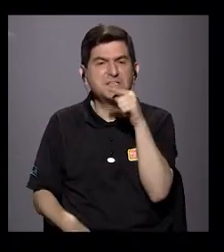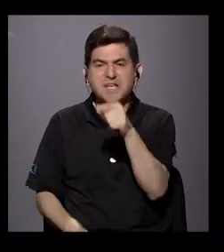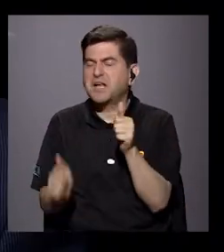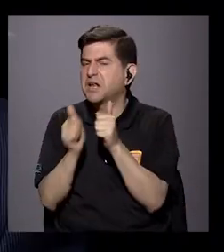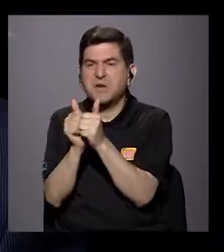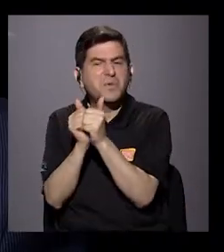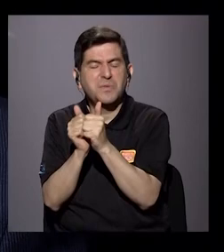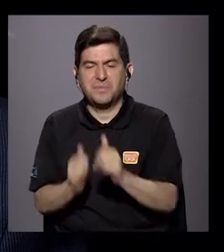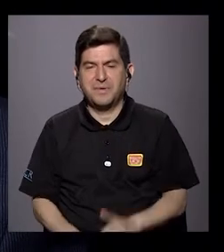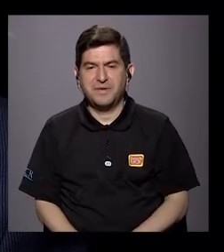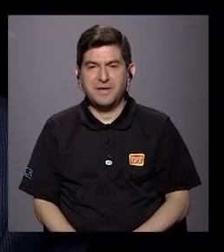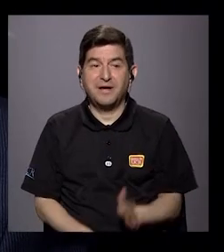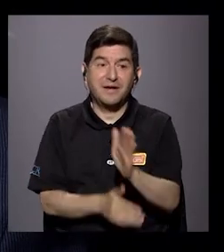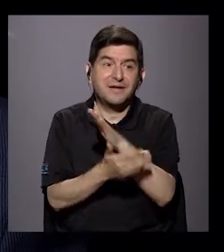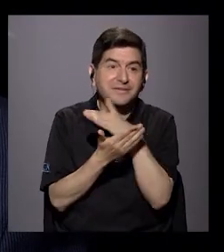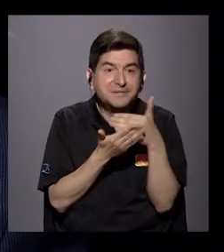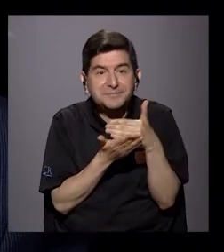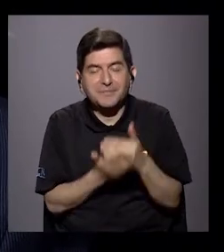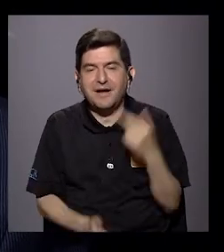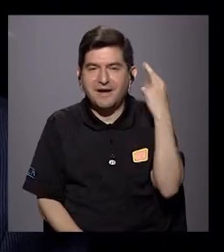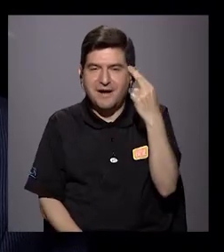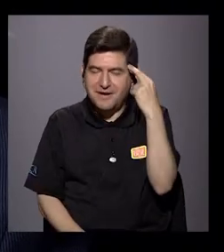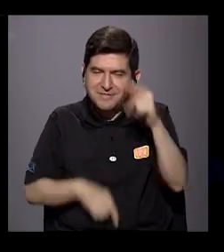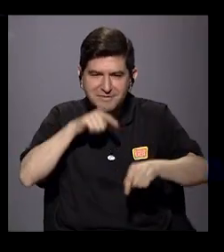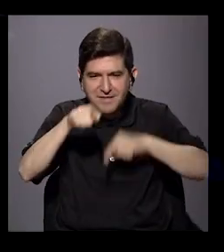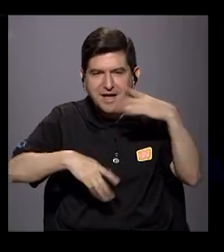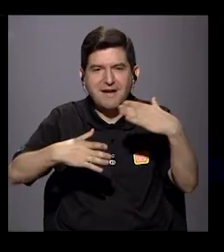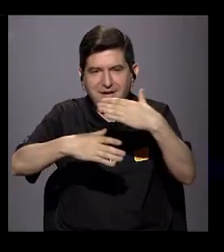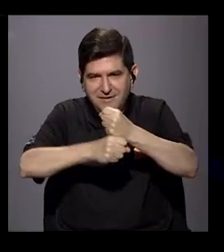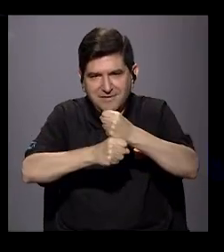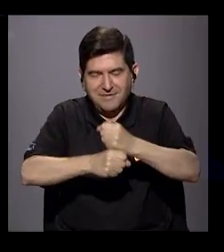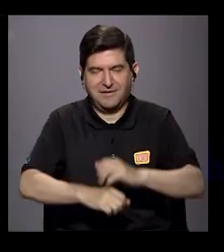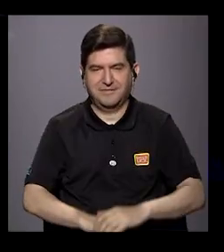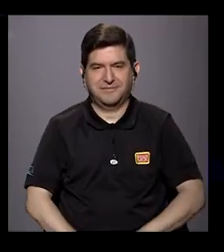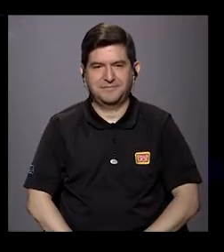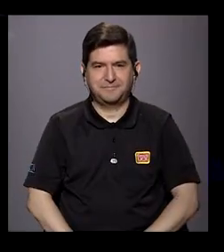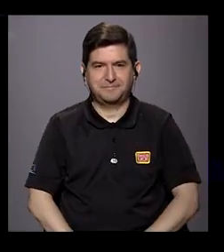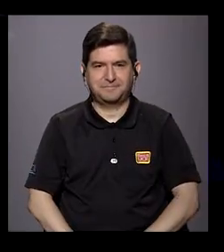no camina con nosotros y es parte de esa reflexión crítica que se hace.